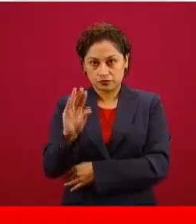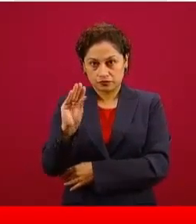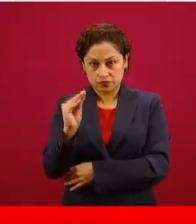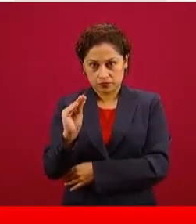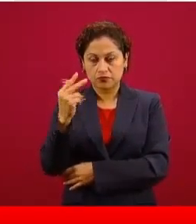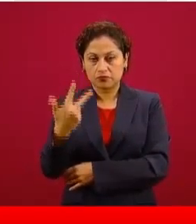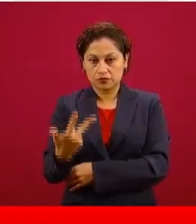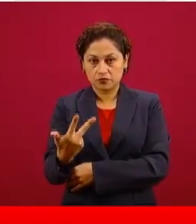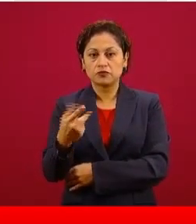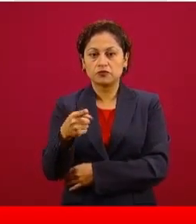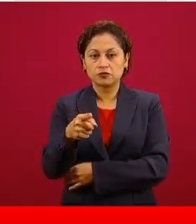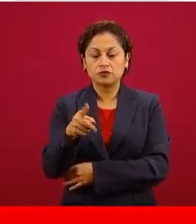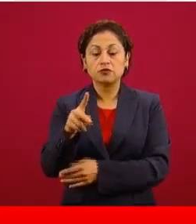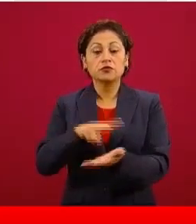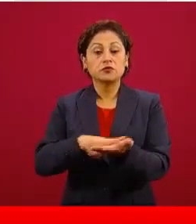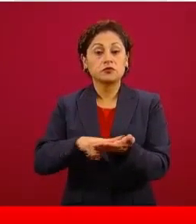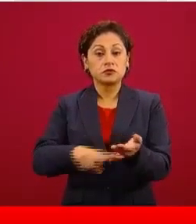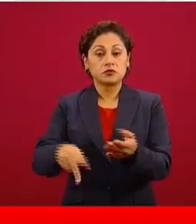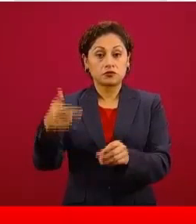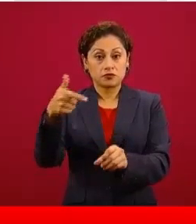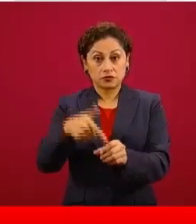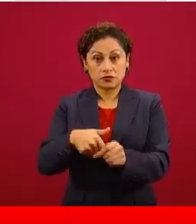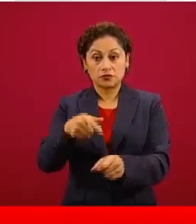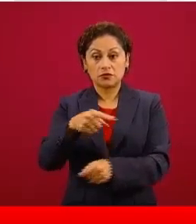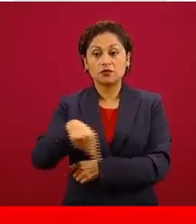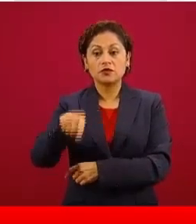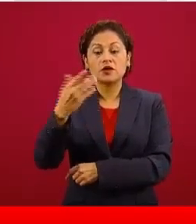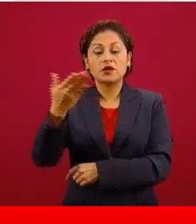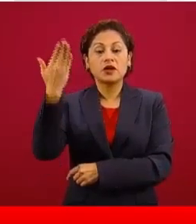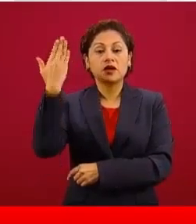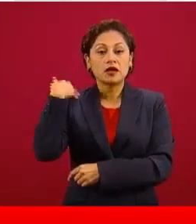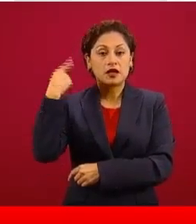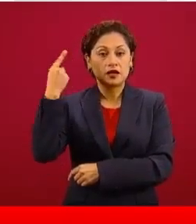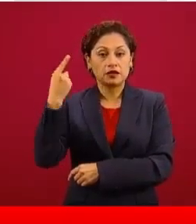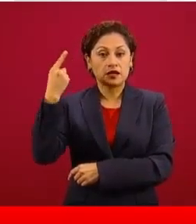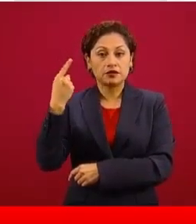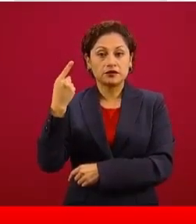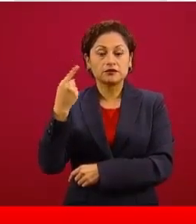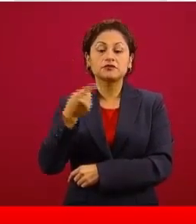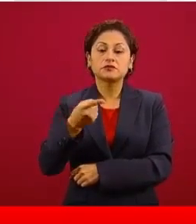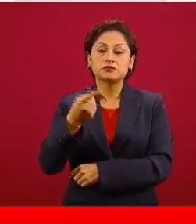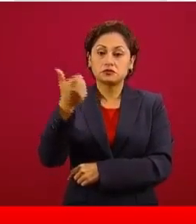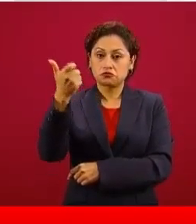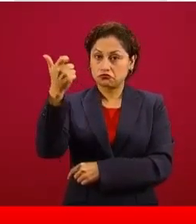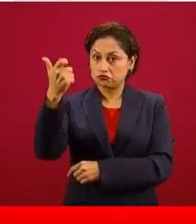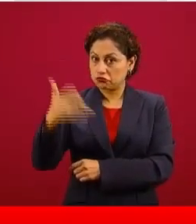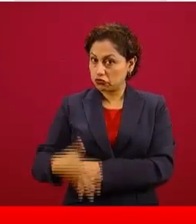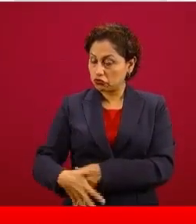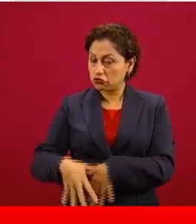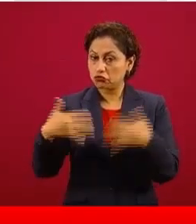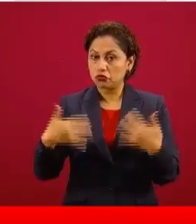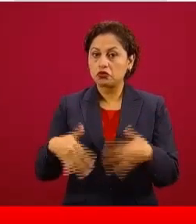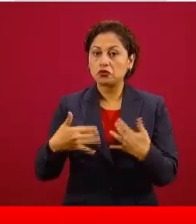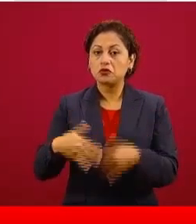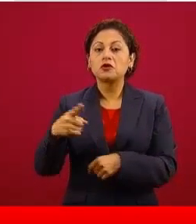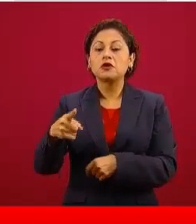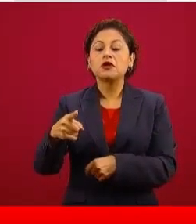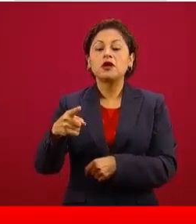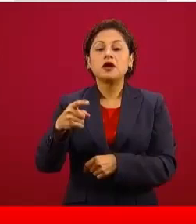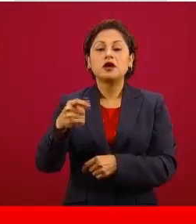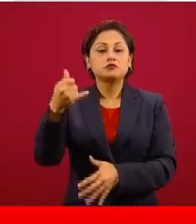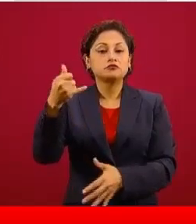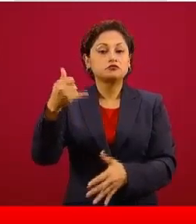gasolina regular en relación a la semana pasada el precio más alto bajó significativamente. Y el más bajo